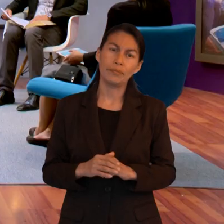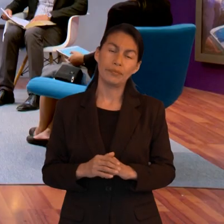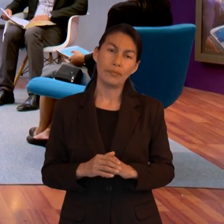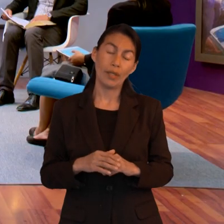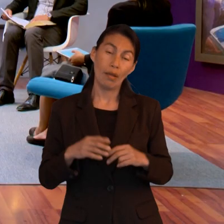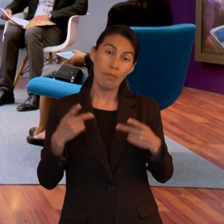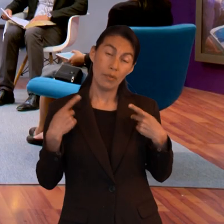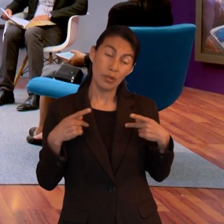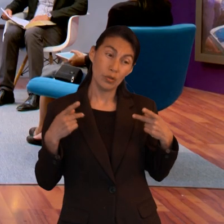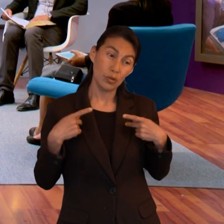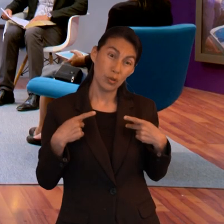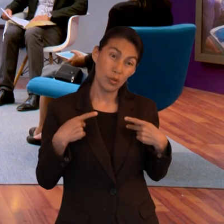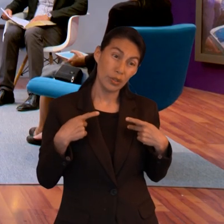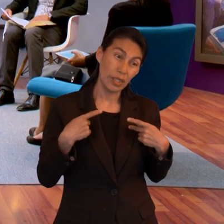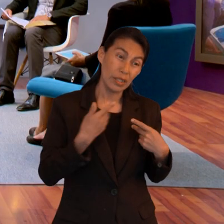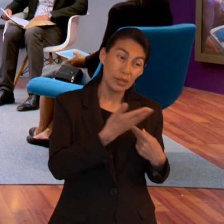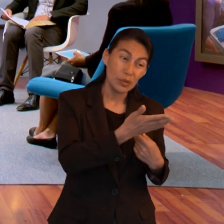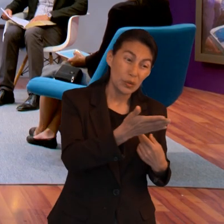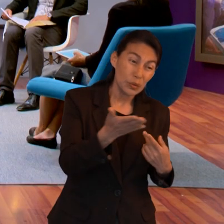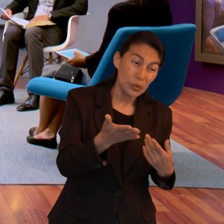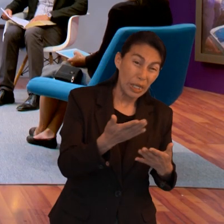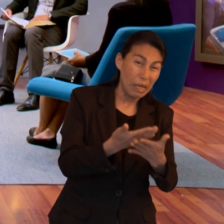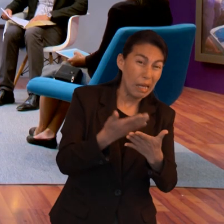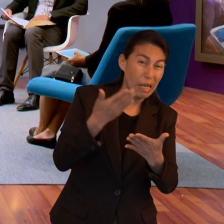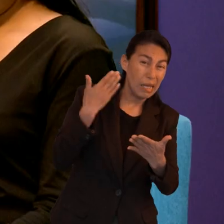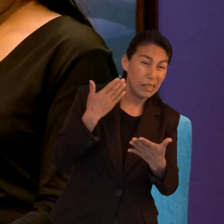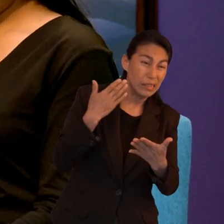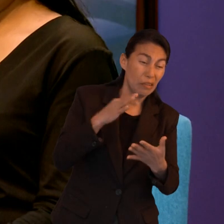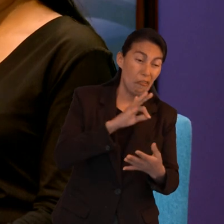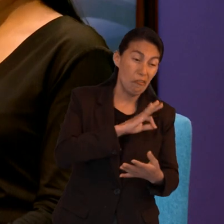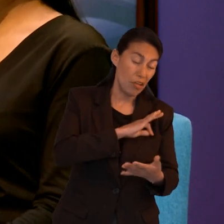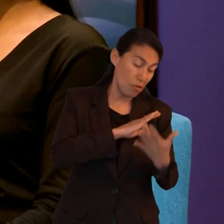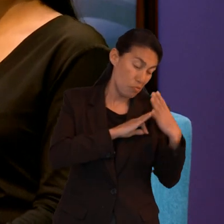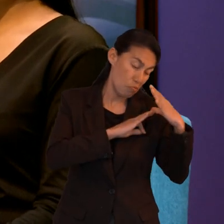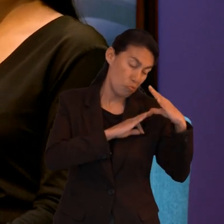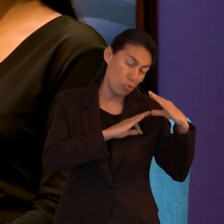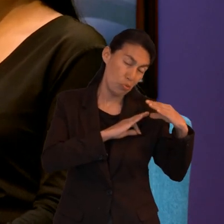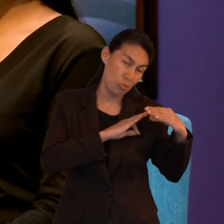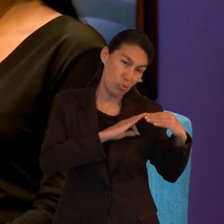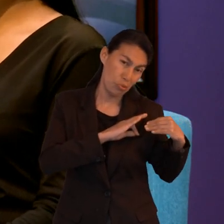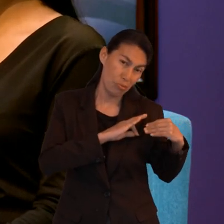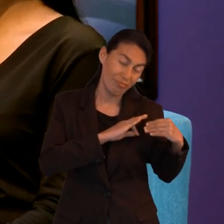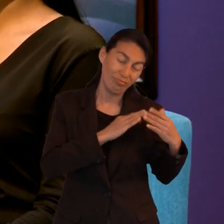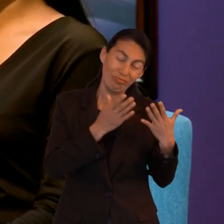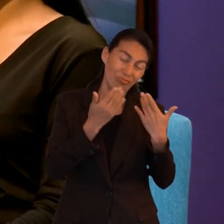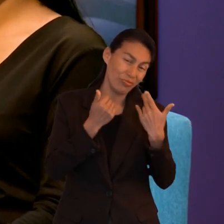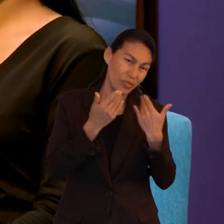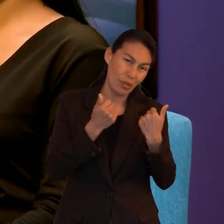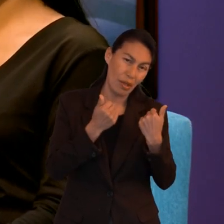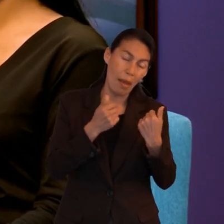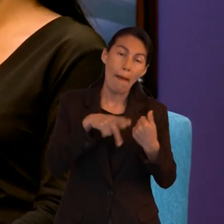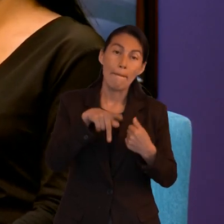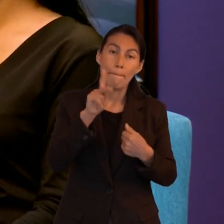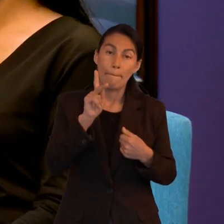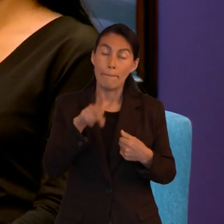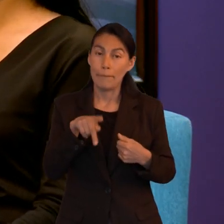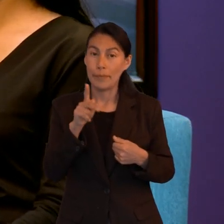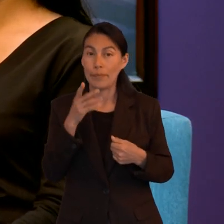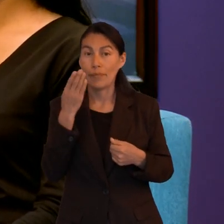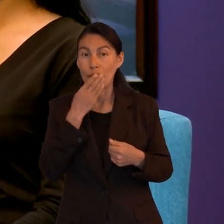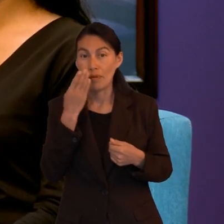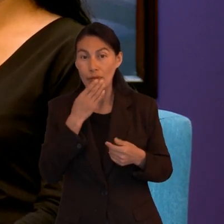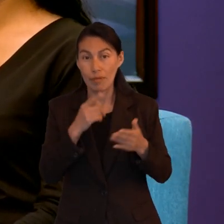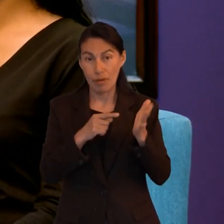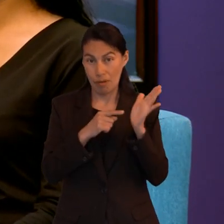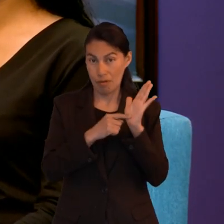pudo ver esa promesa porque le faltó ese poco de fe, pero Hebreos nos invita a que tengamos paciencia. Así es.